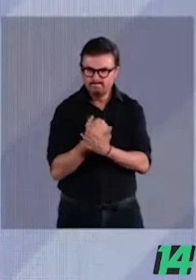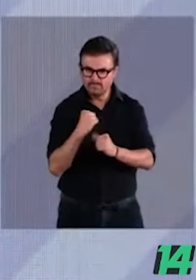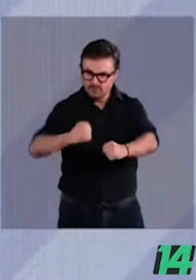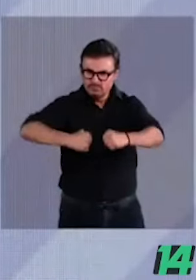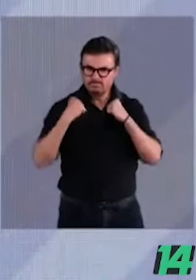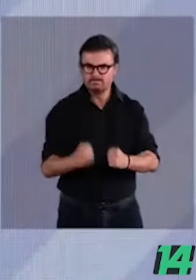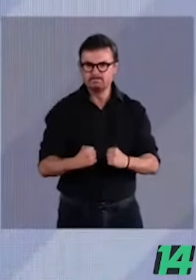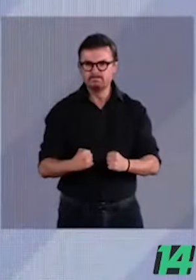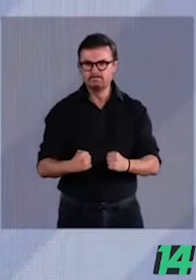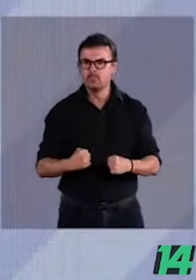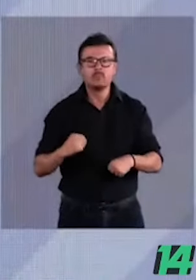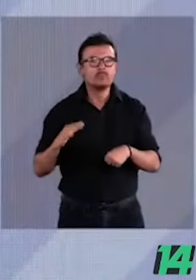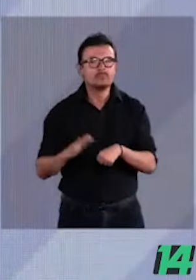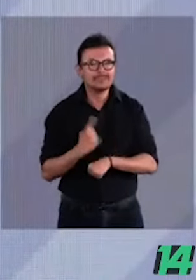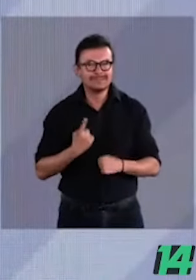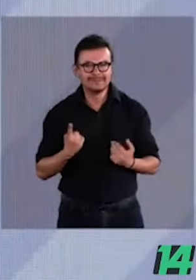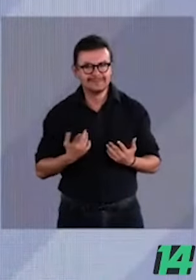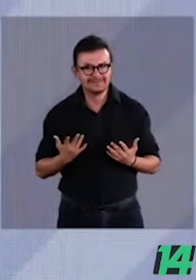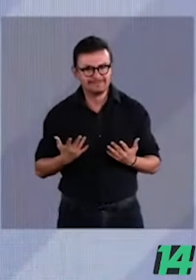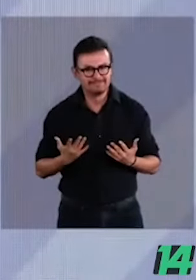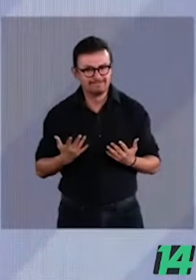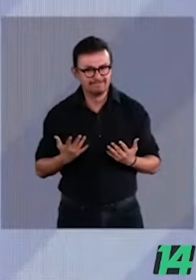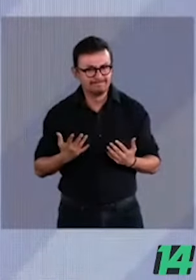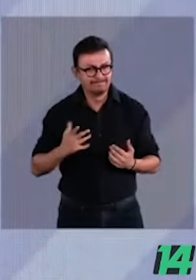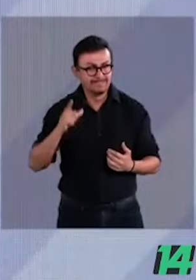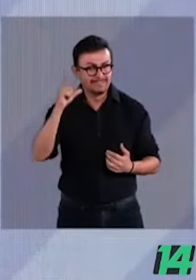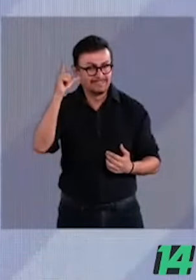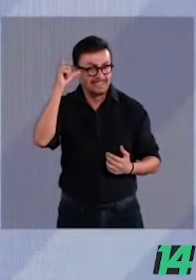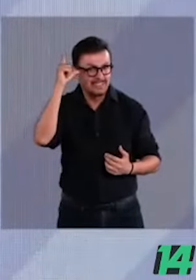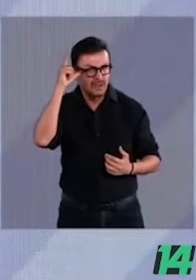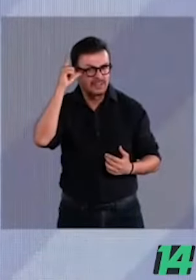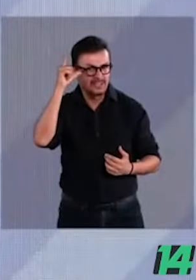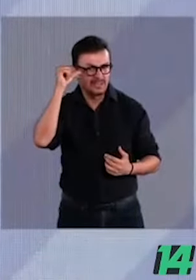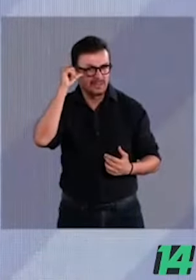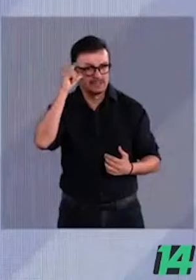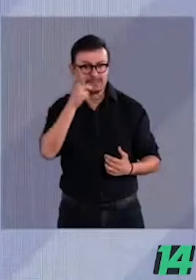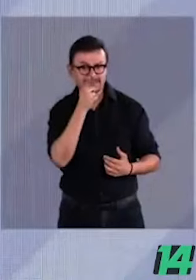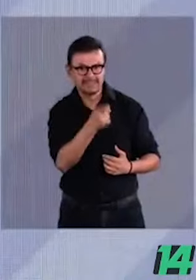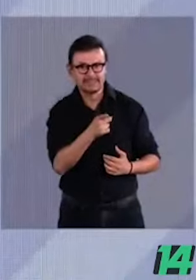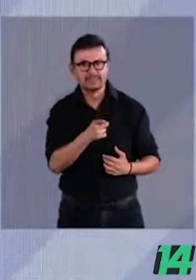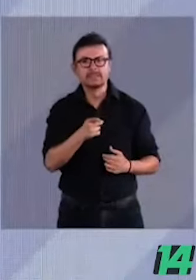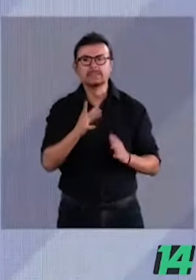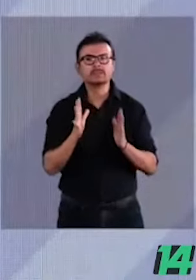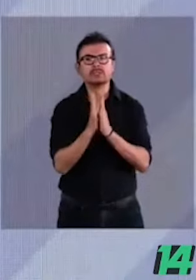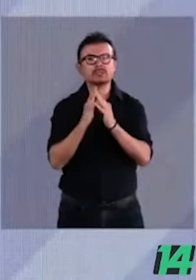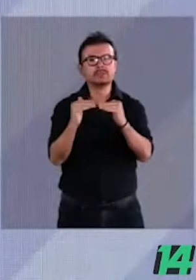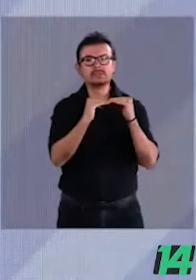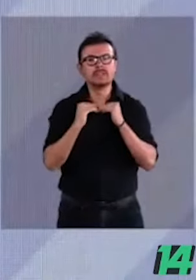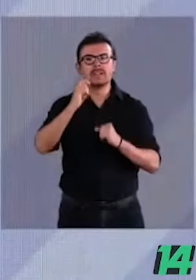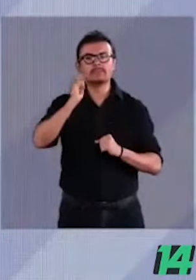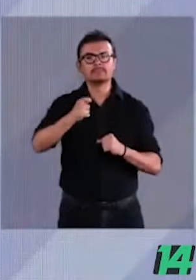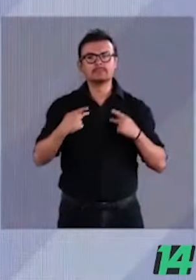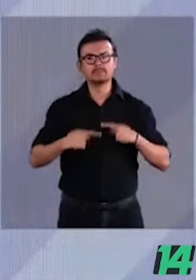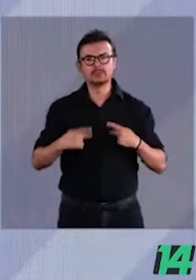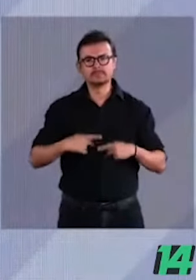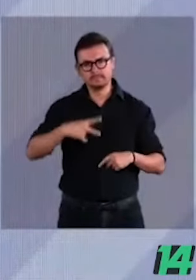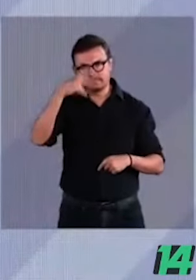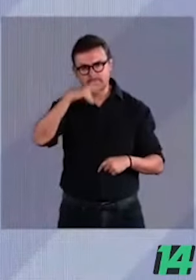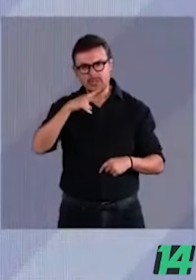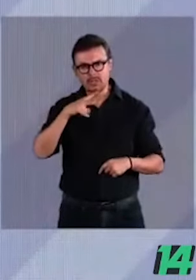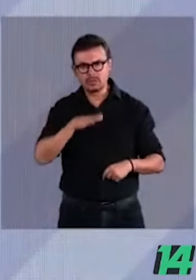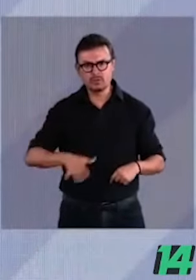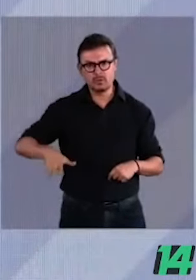democracia, como dice Lincoln, es el poder del pueblo, por el pueblo y para el pueblo. Es falso que la